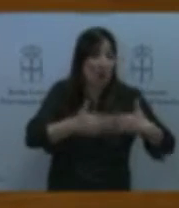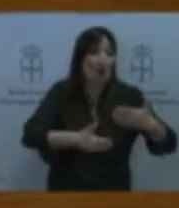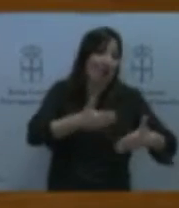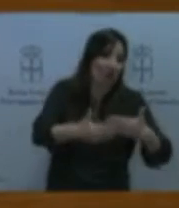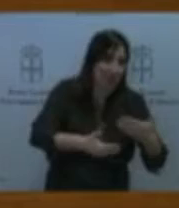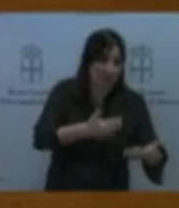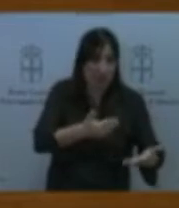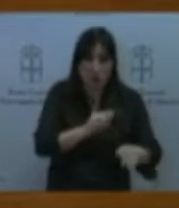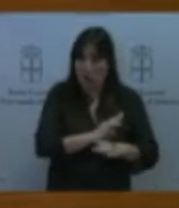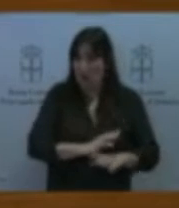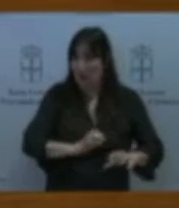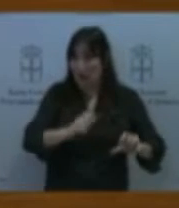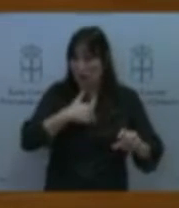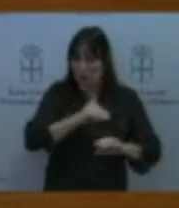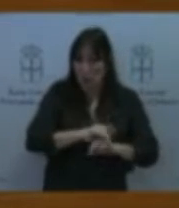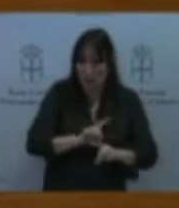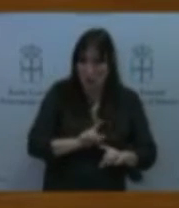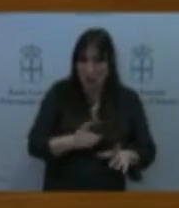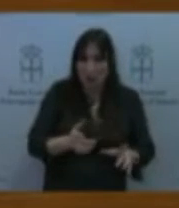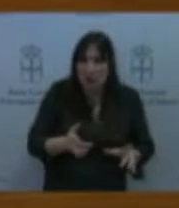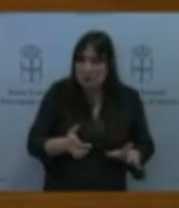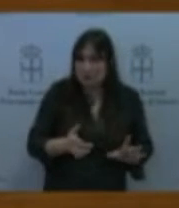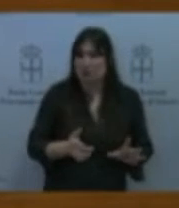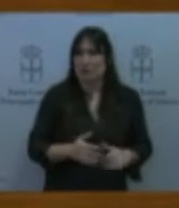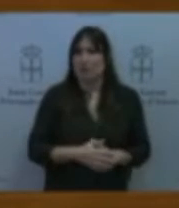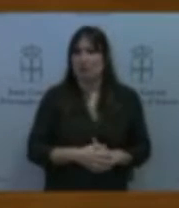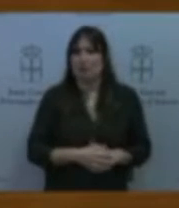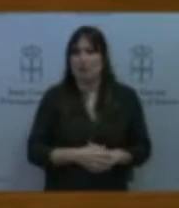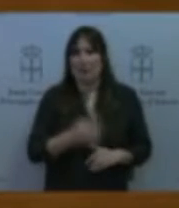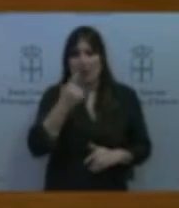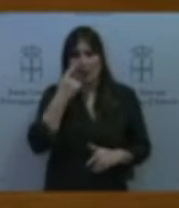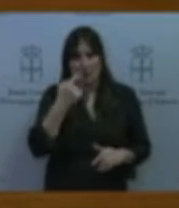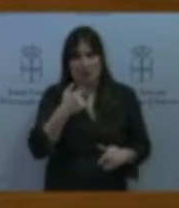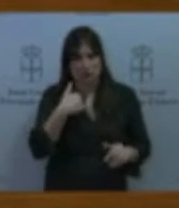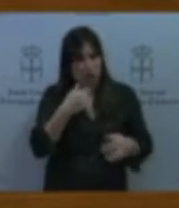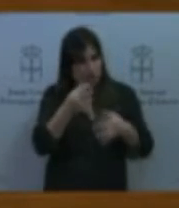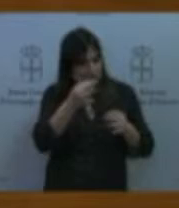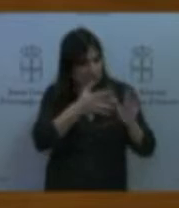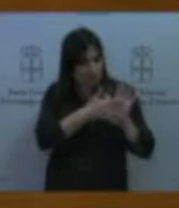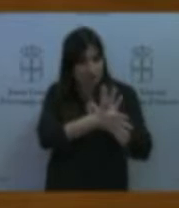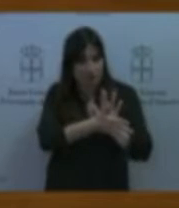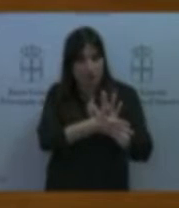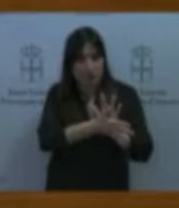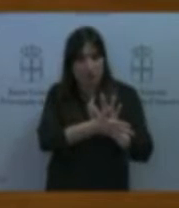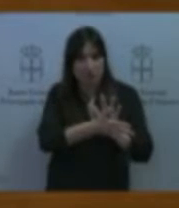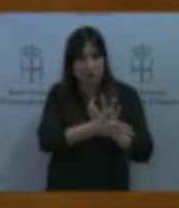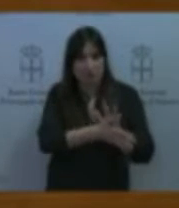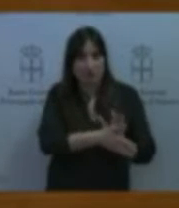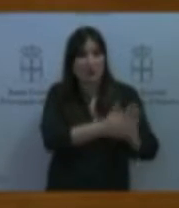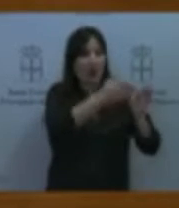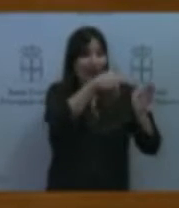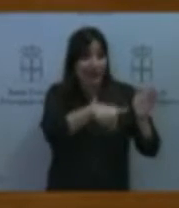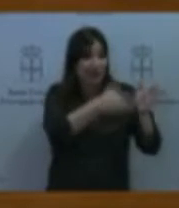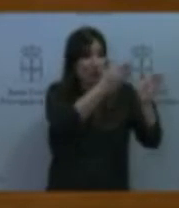precisa mire voy a ser preciso en ese punto que ha presentado usted en esta cámara una interpelación